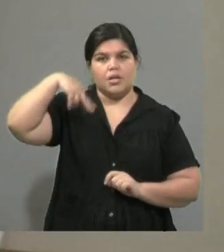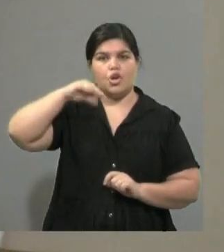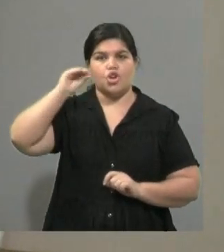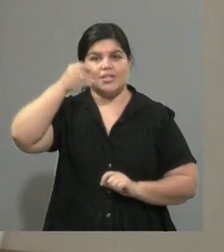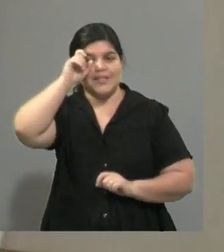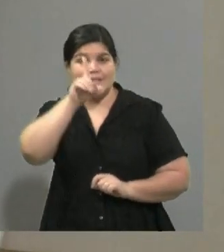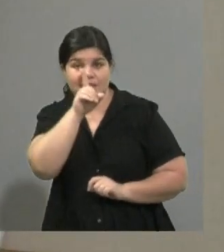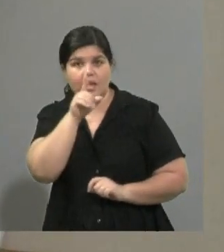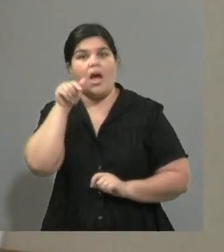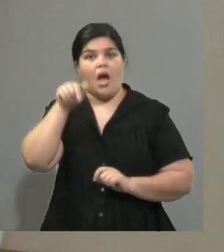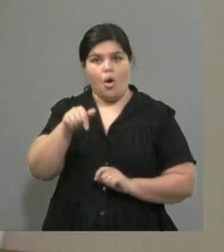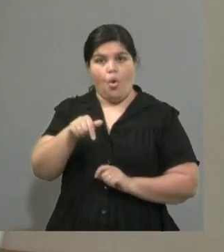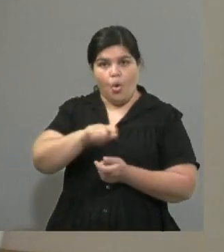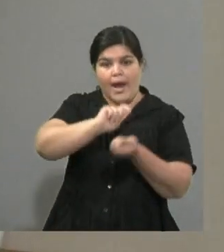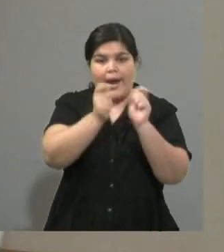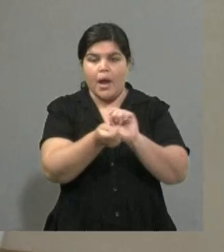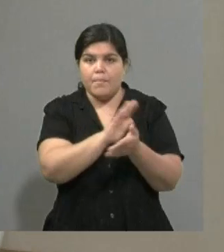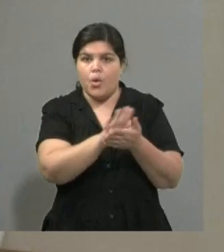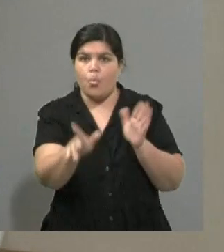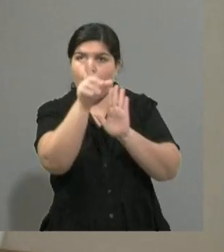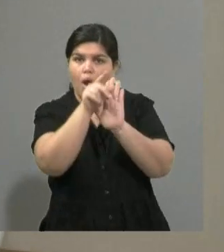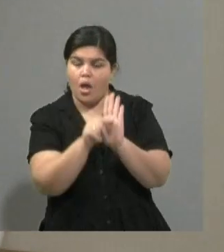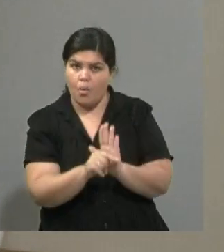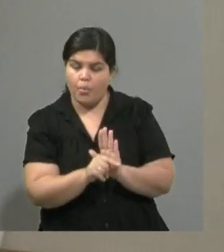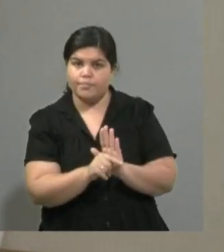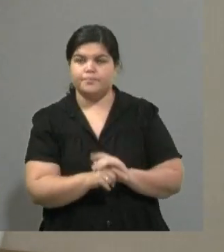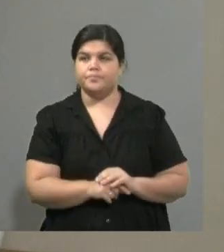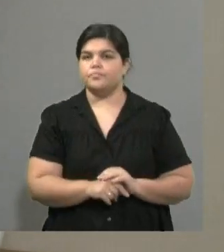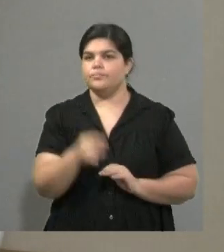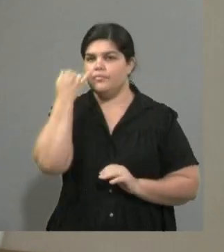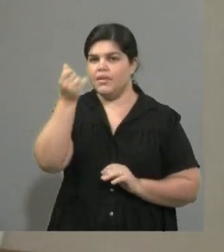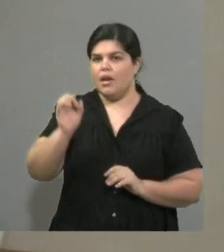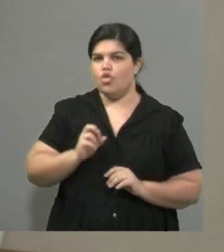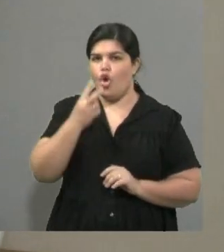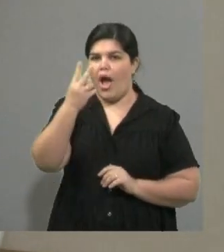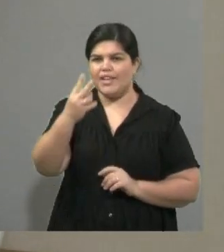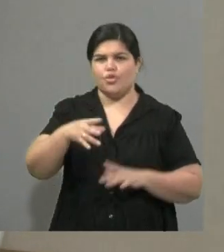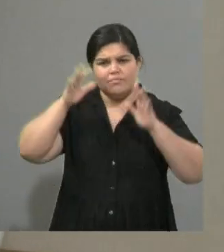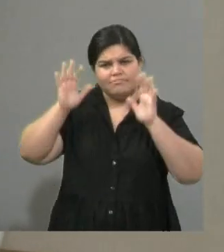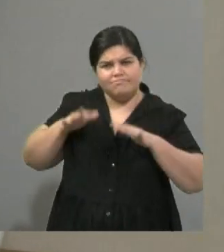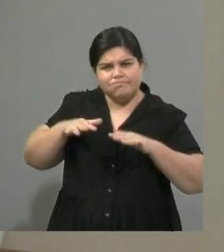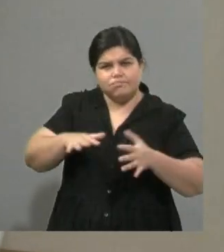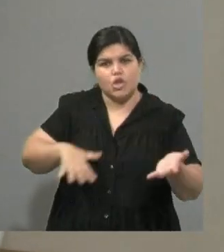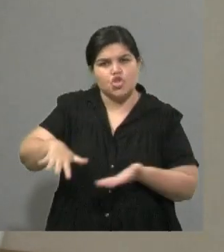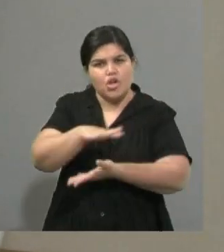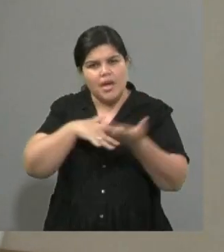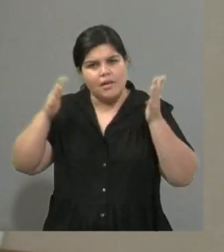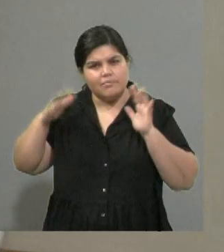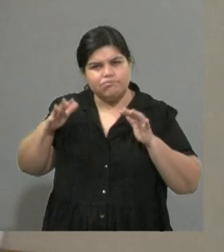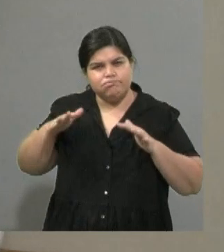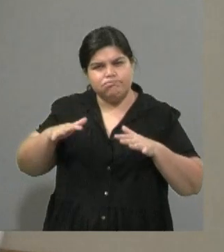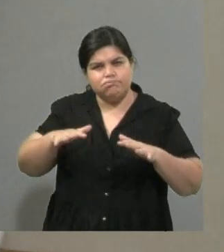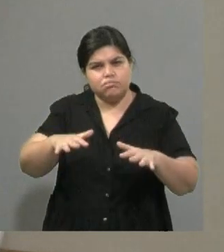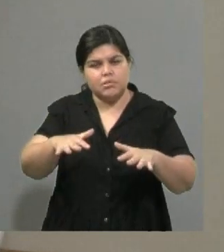Luz, en el marco de esto, de lo que sucedía, que se cumplían dos años de este estallido social que realmente